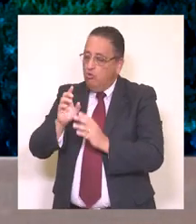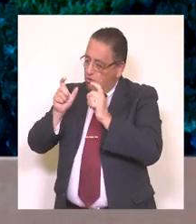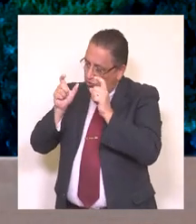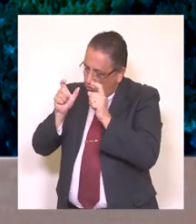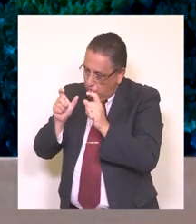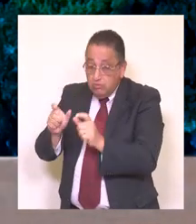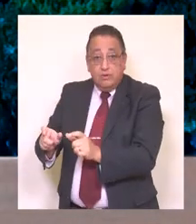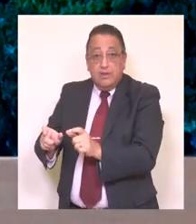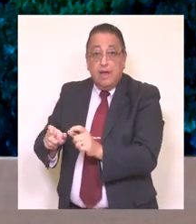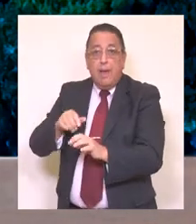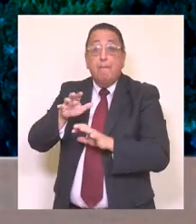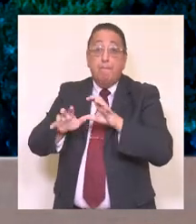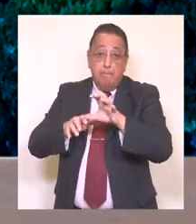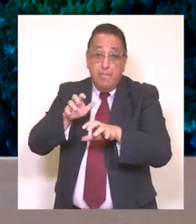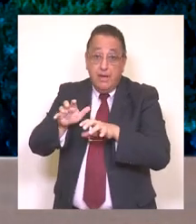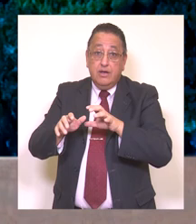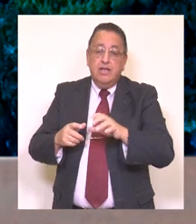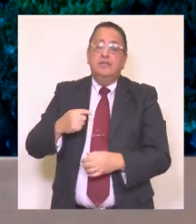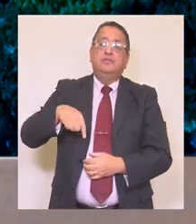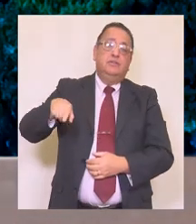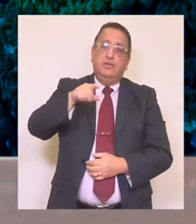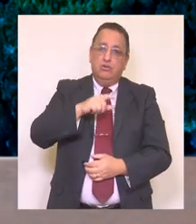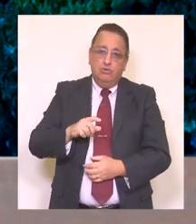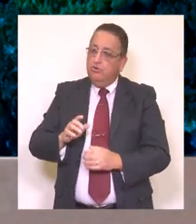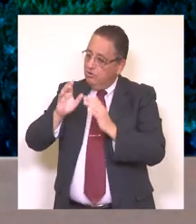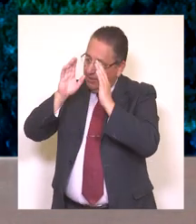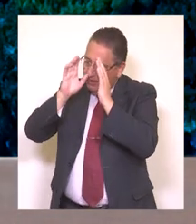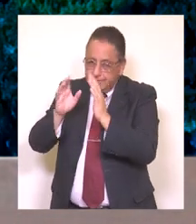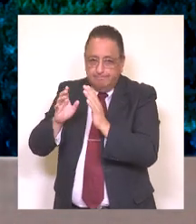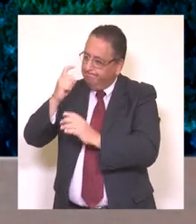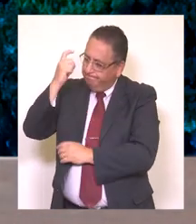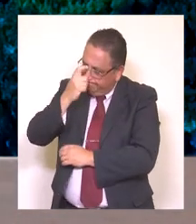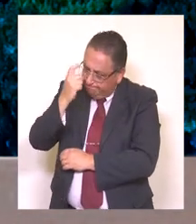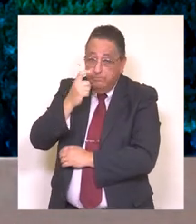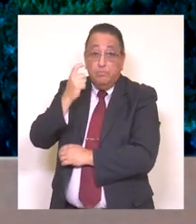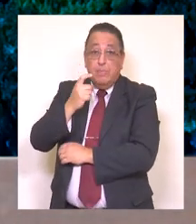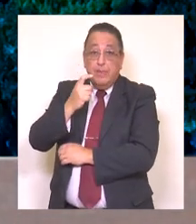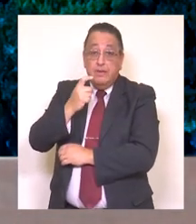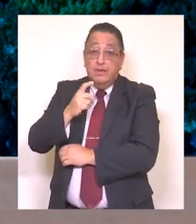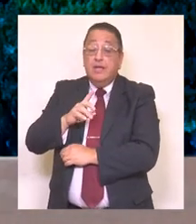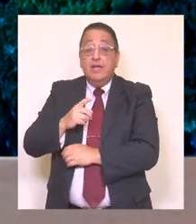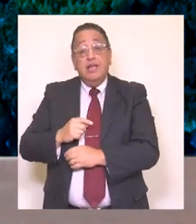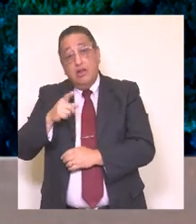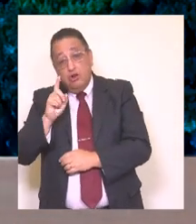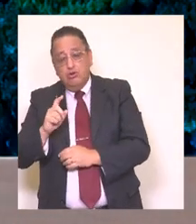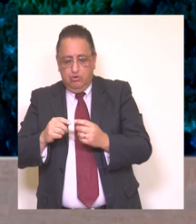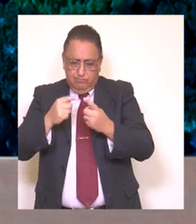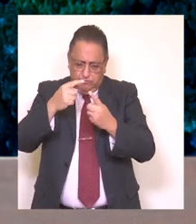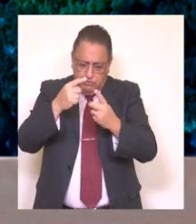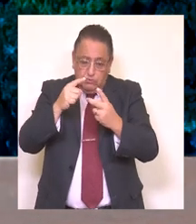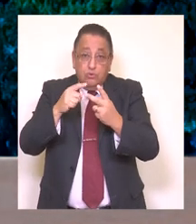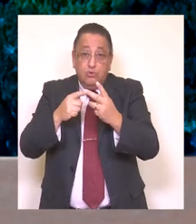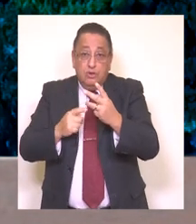nuestras mascotas, que hoy día son parte también de nuestra principal preocupación. Todo esto sin